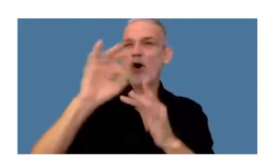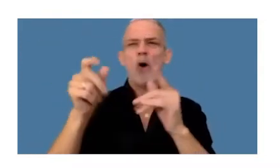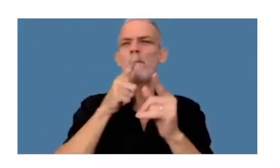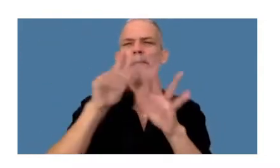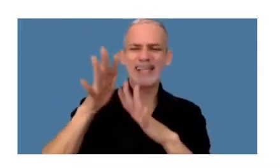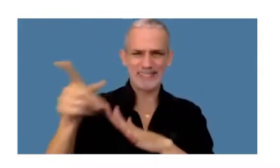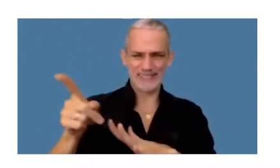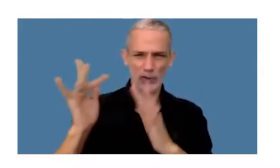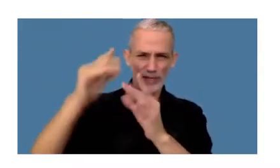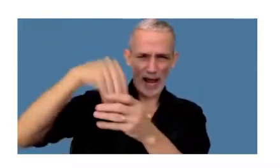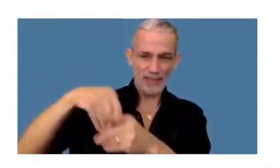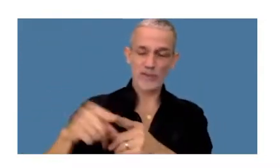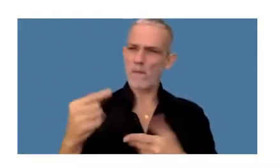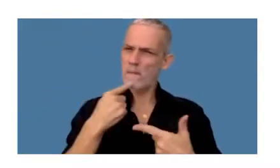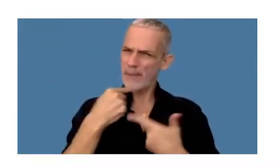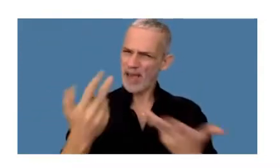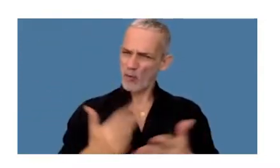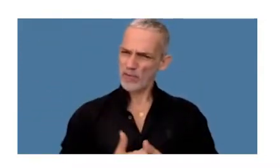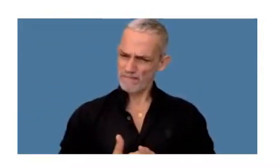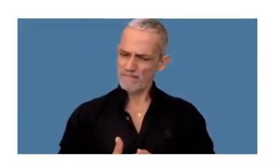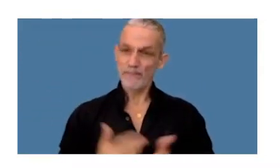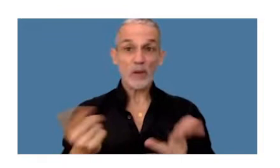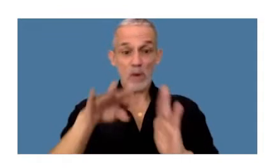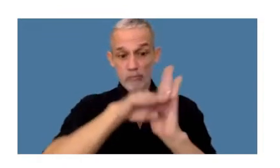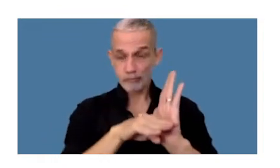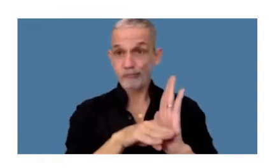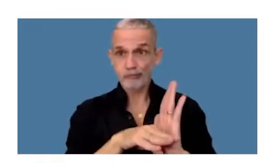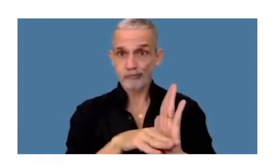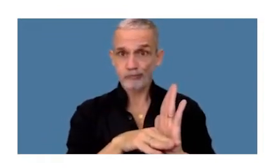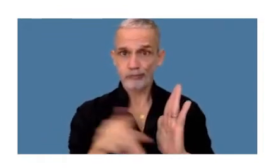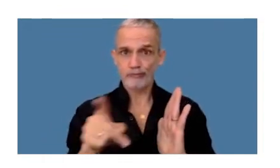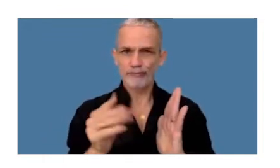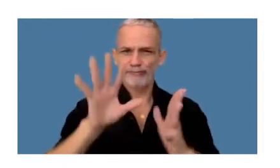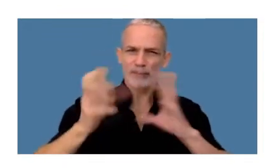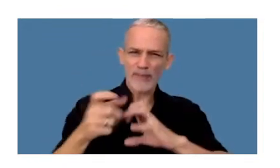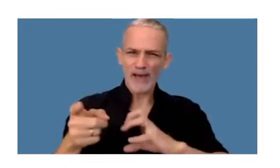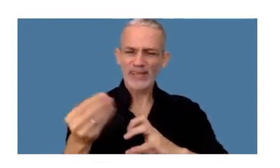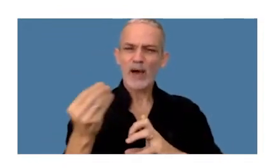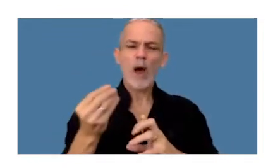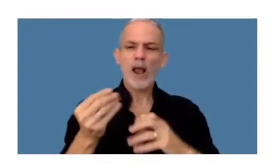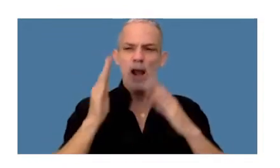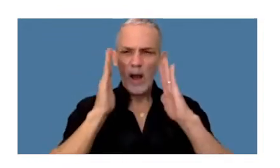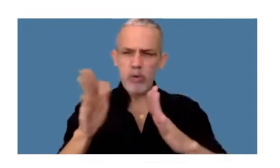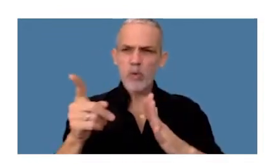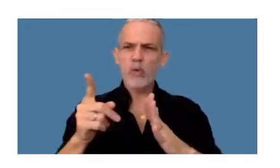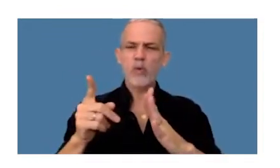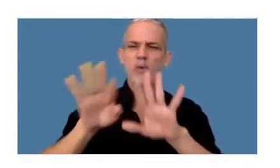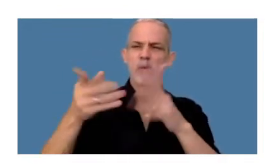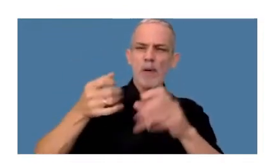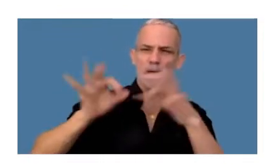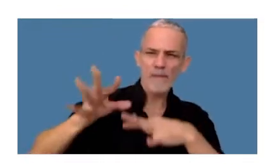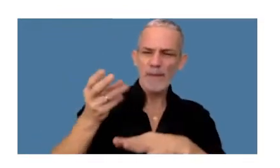similares varias preguntas vemos que con esta medida no solo se afecta a determinadas casas de cambio de